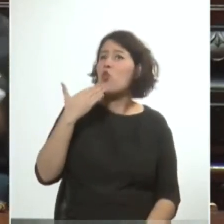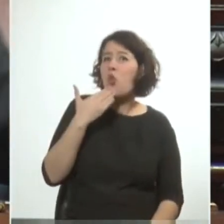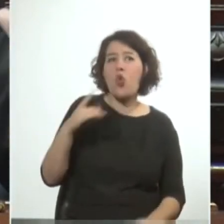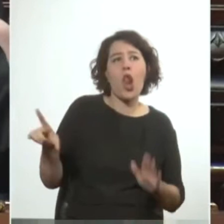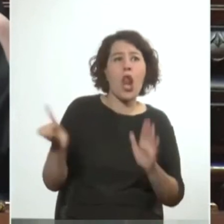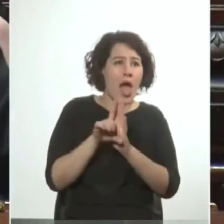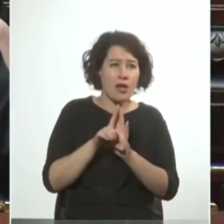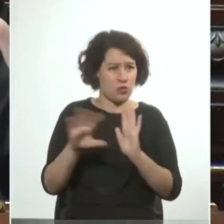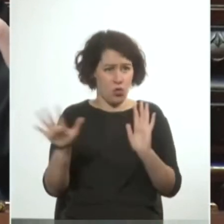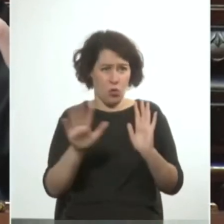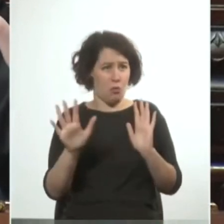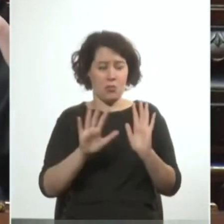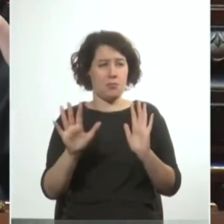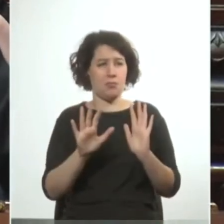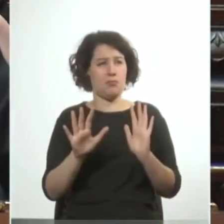legitimidad de esa ley